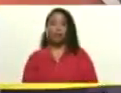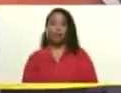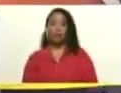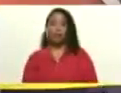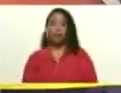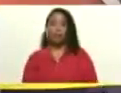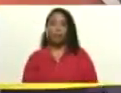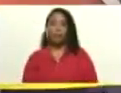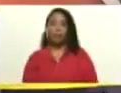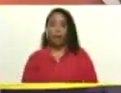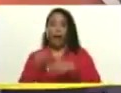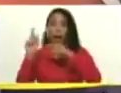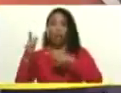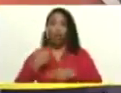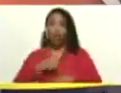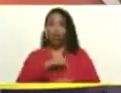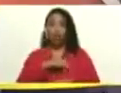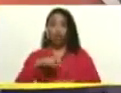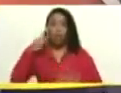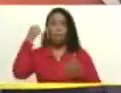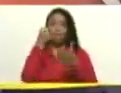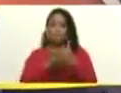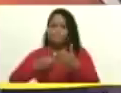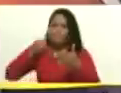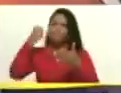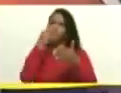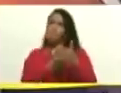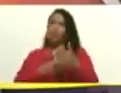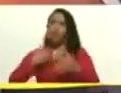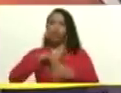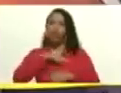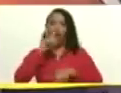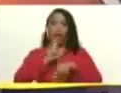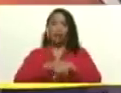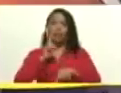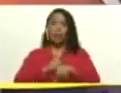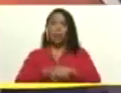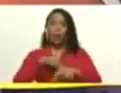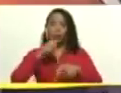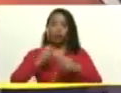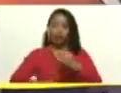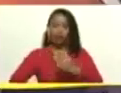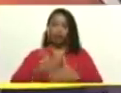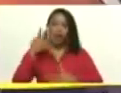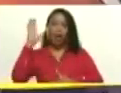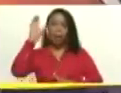y en eso estamos nosotros empeñados, estamos en el tiempo del renacimiento de la patria,